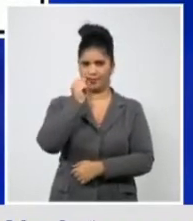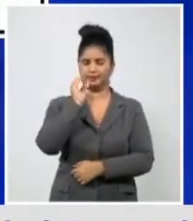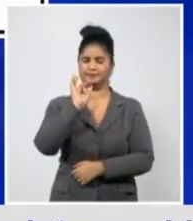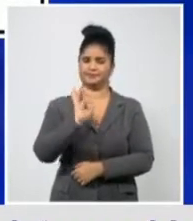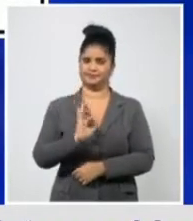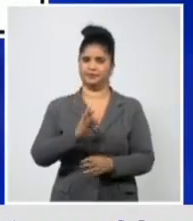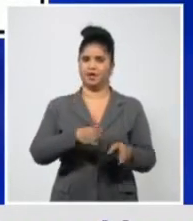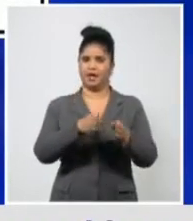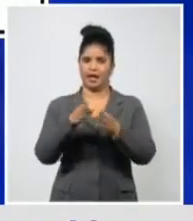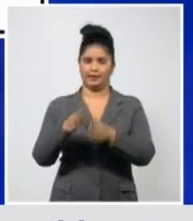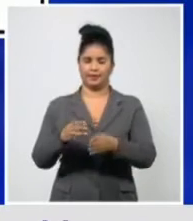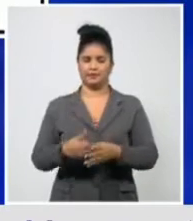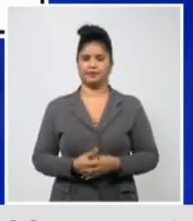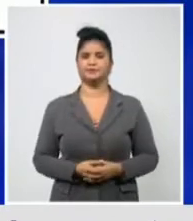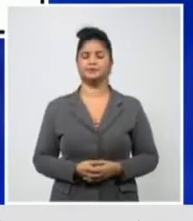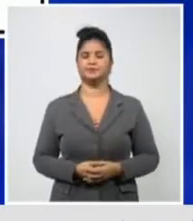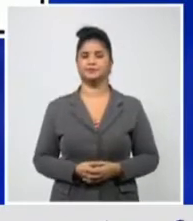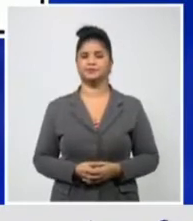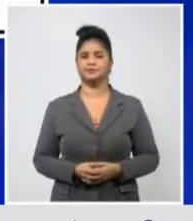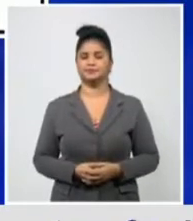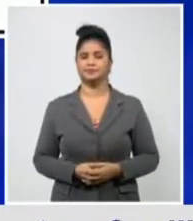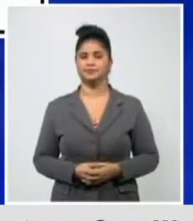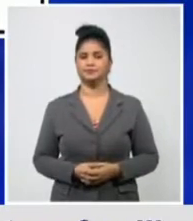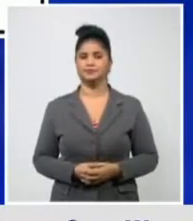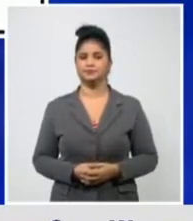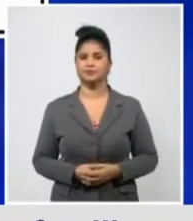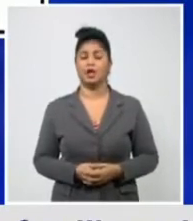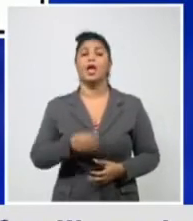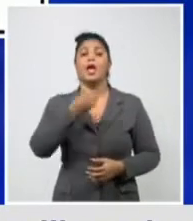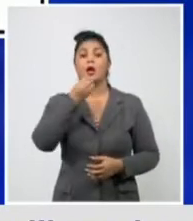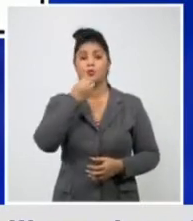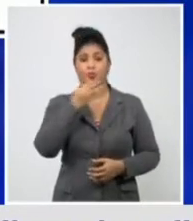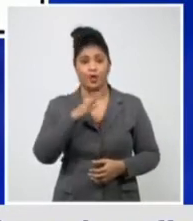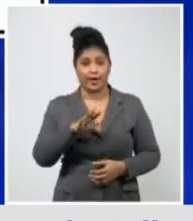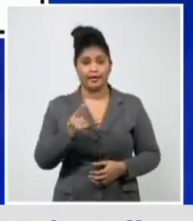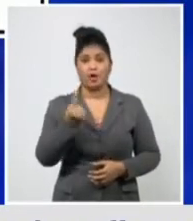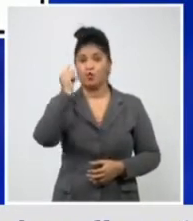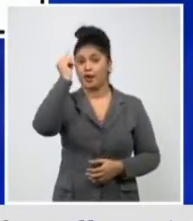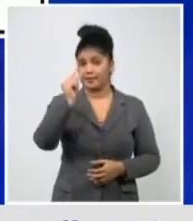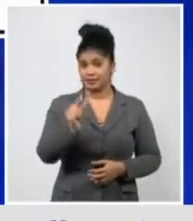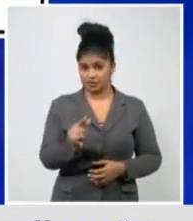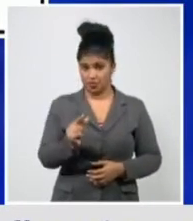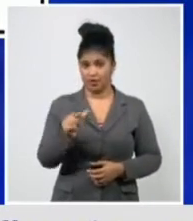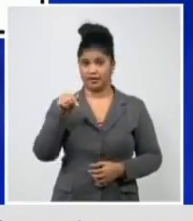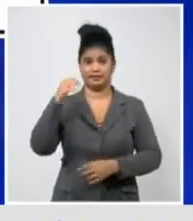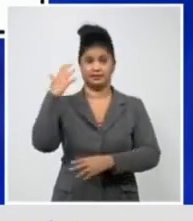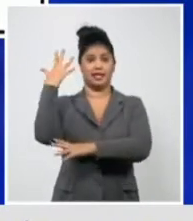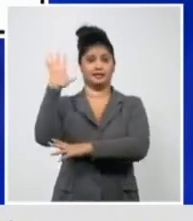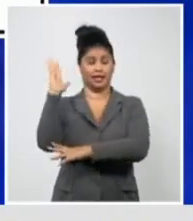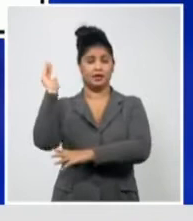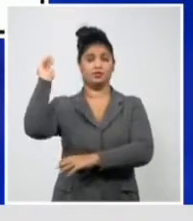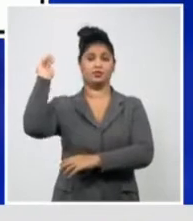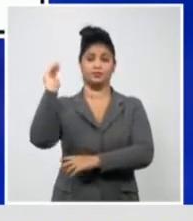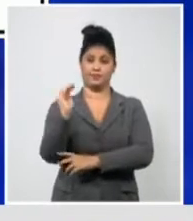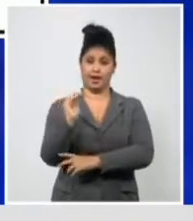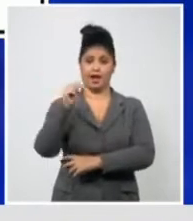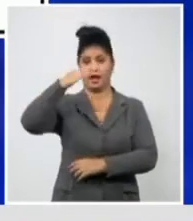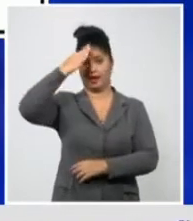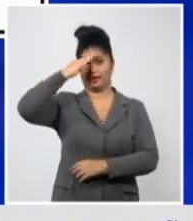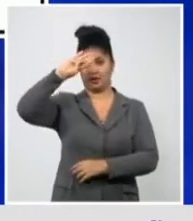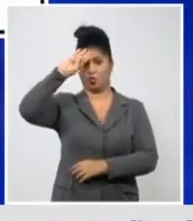estoy demostrando, de que entre al país, y totalmente factible que se haya establecido. La